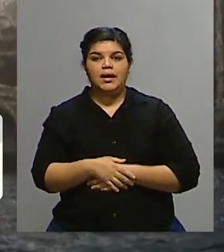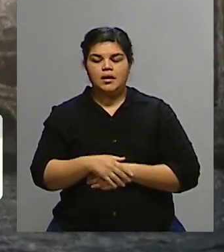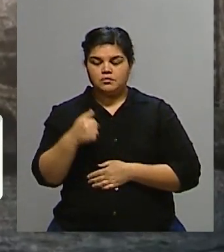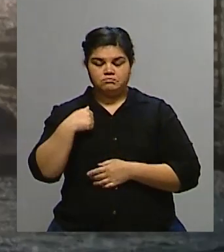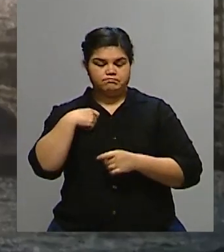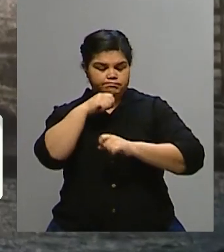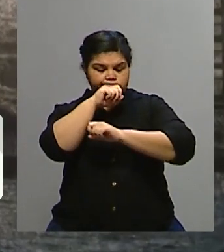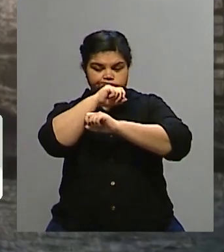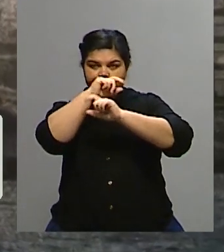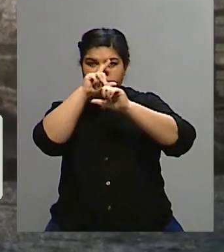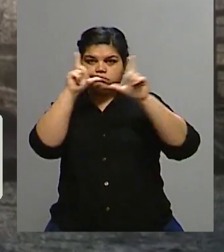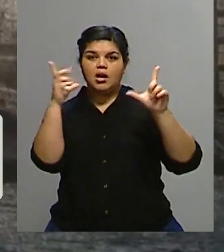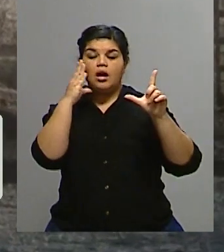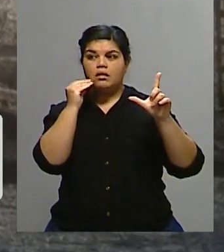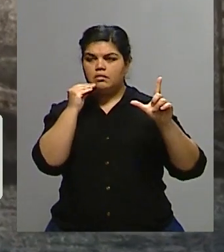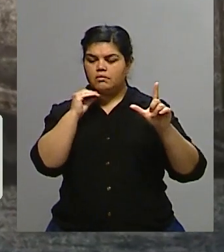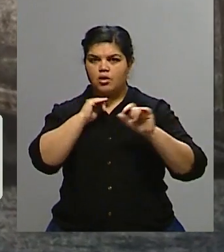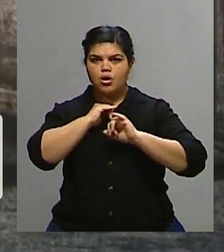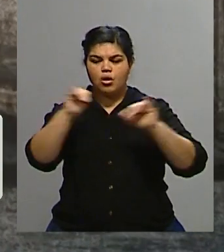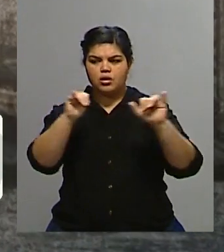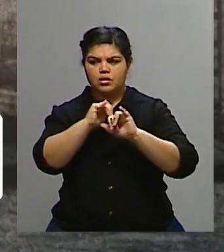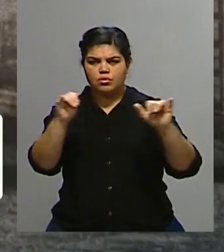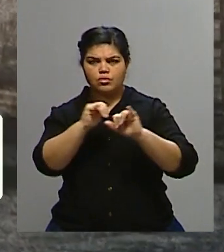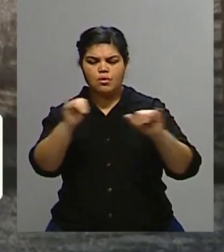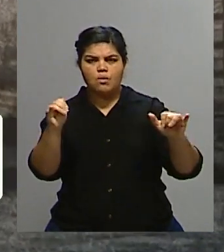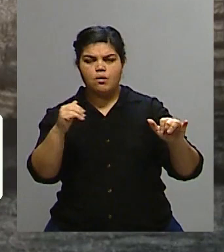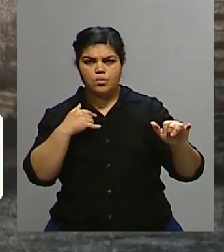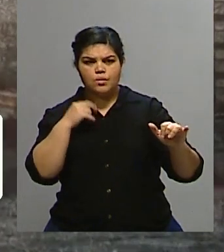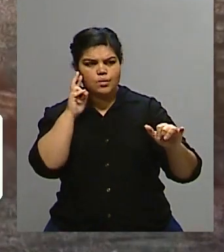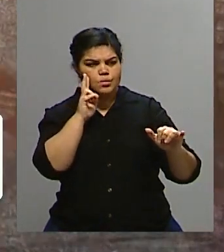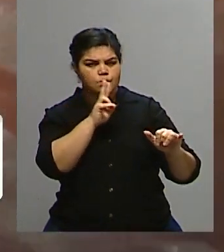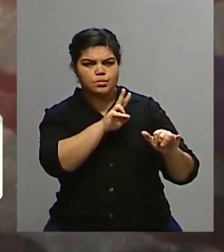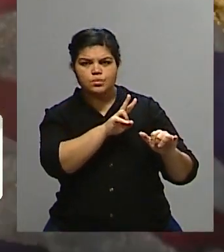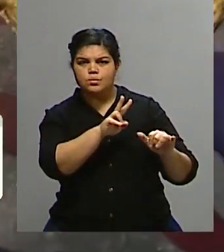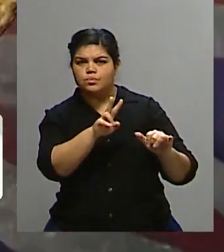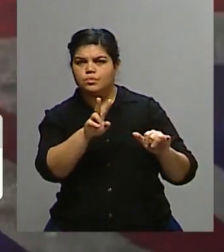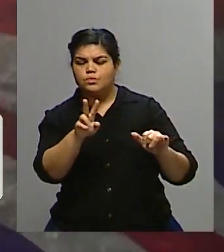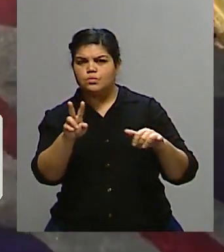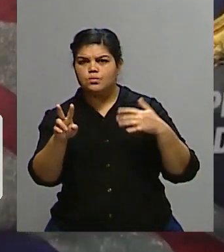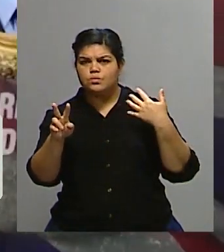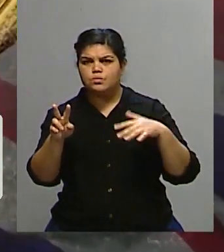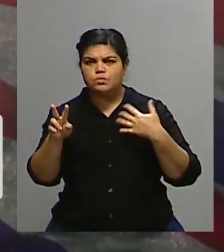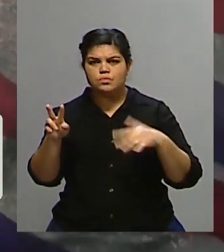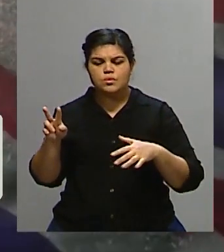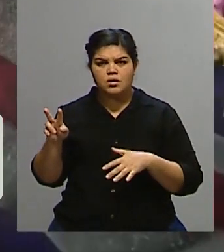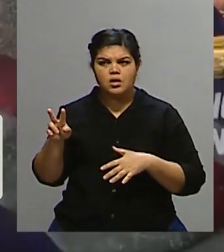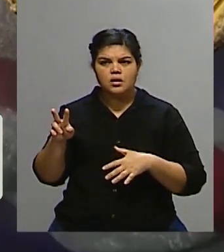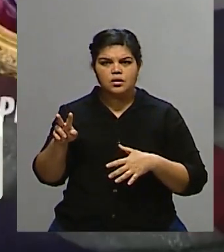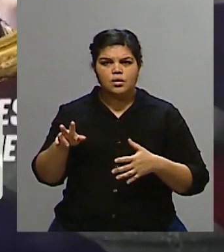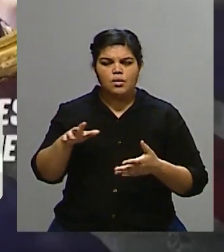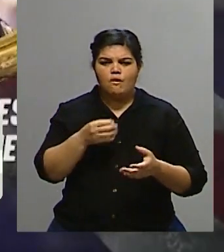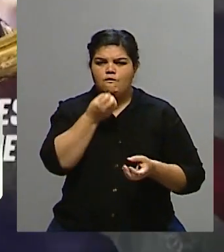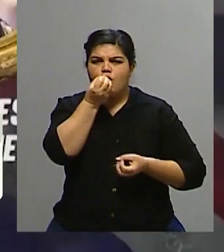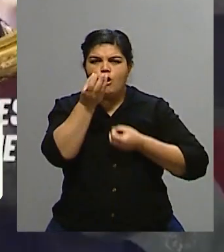fue con esta noticia. Y yo vi cómo frente a Buckingham Palace la cantidad de